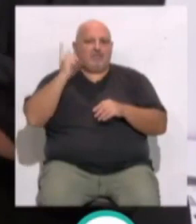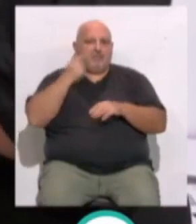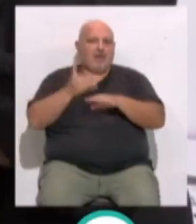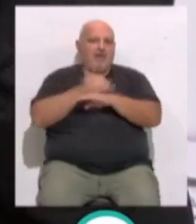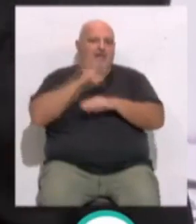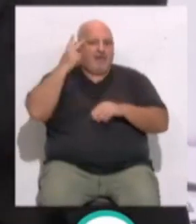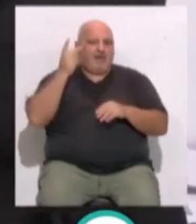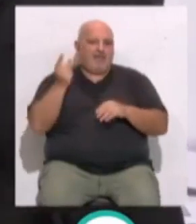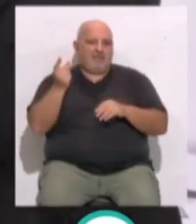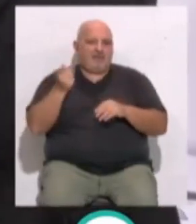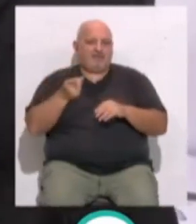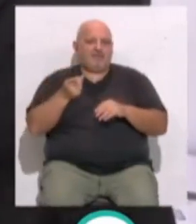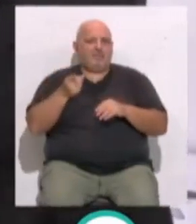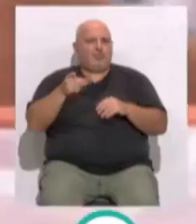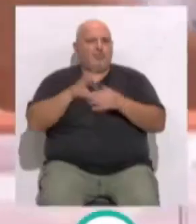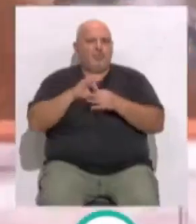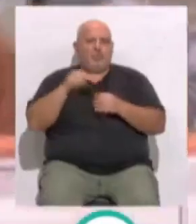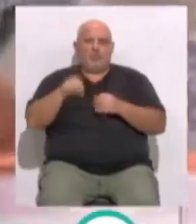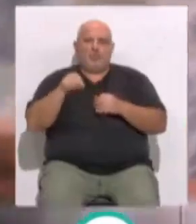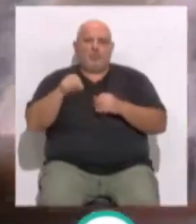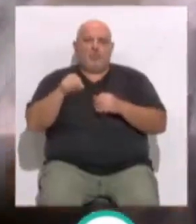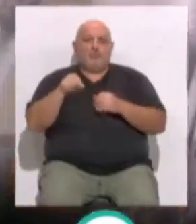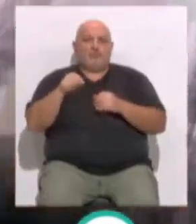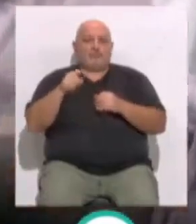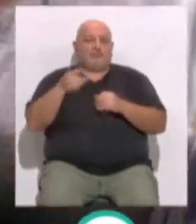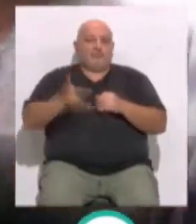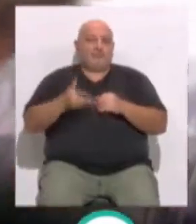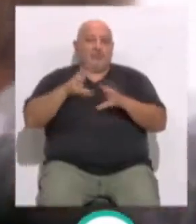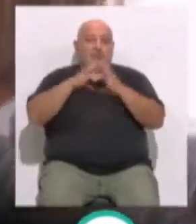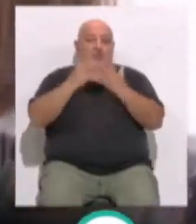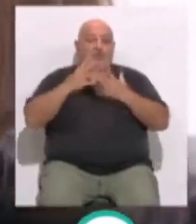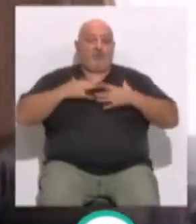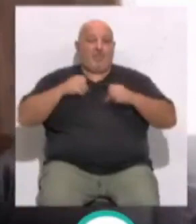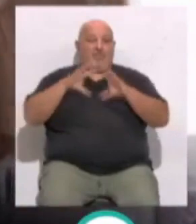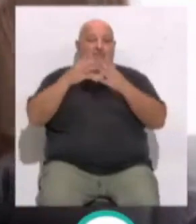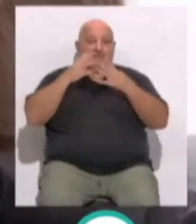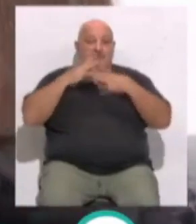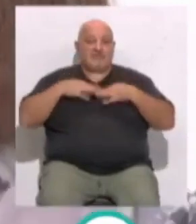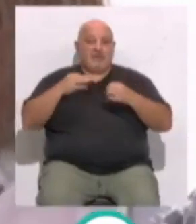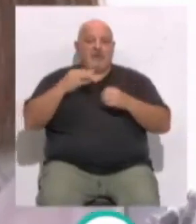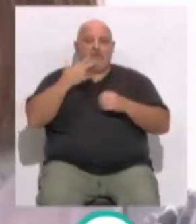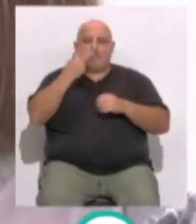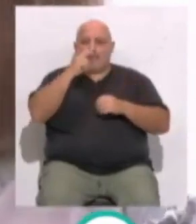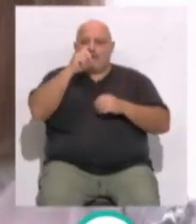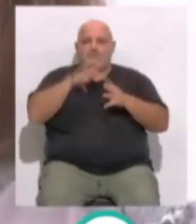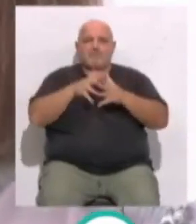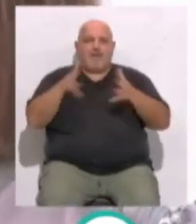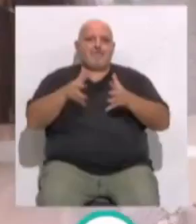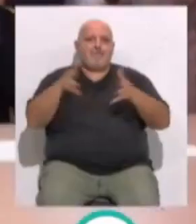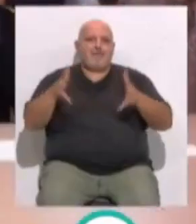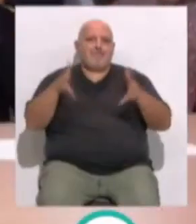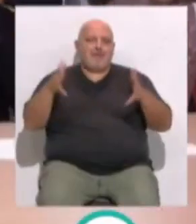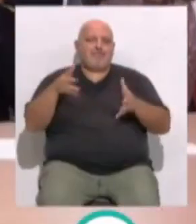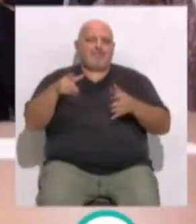precoz. Este hecho se torna muy importante, ya que según la Organización Mundial de la Salud, cada 20 años se duplicará el número de